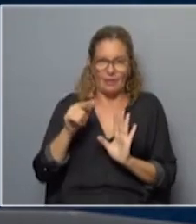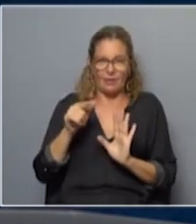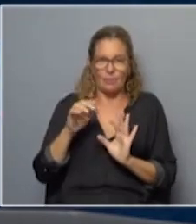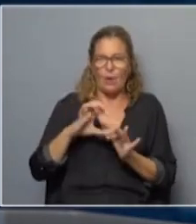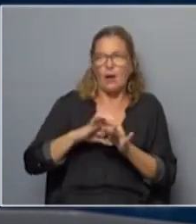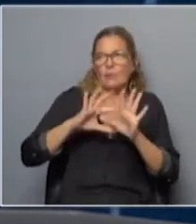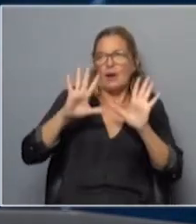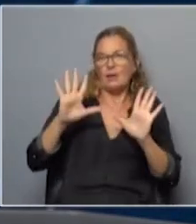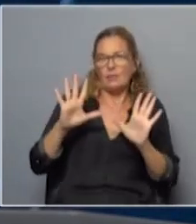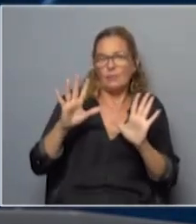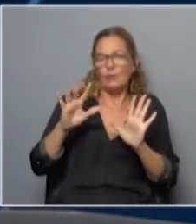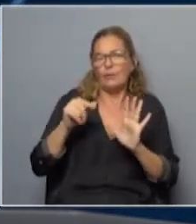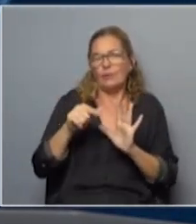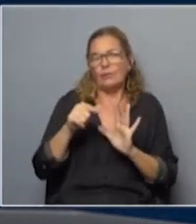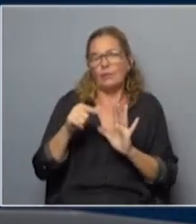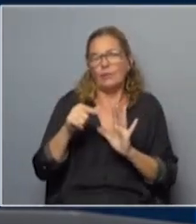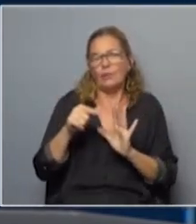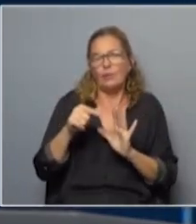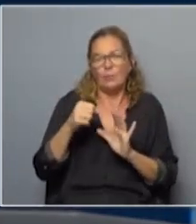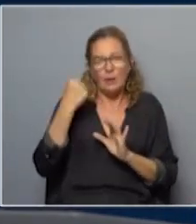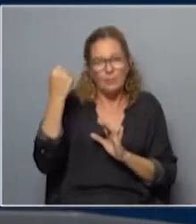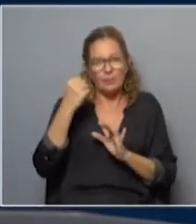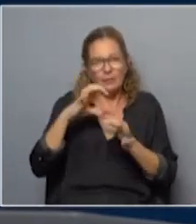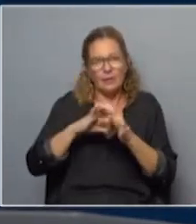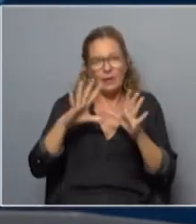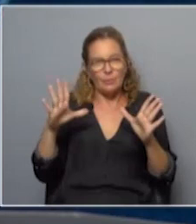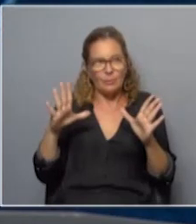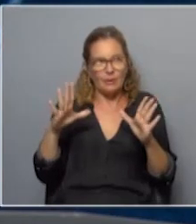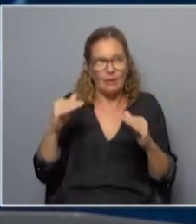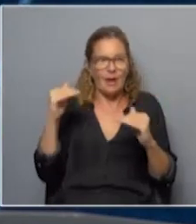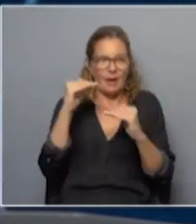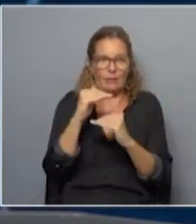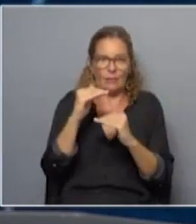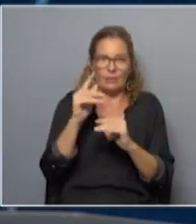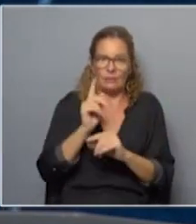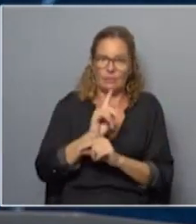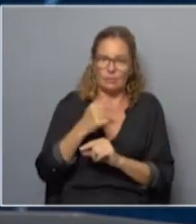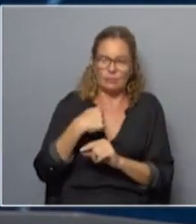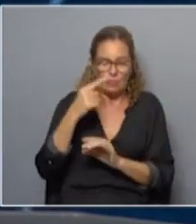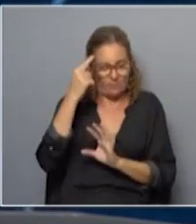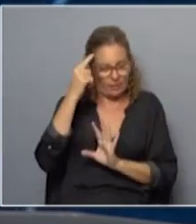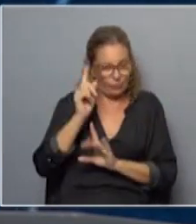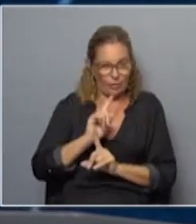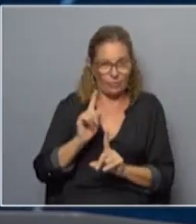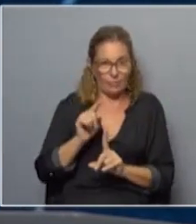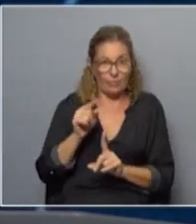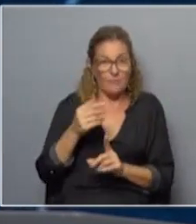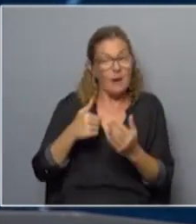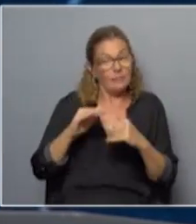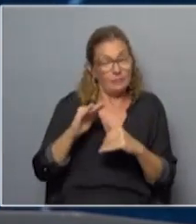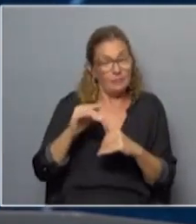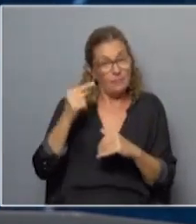liberalismo conservador en donde la condición inherente de la libertad es la desigualdad. No, no creo que sea así. Más aún,